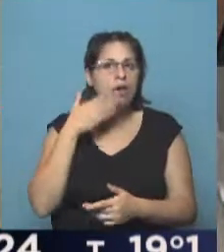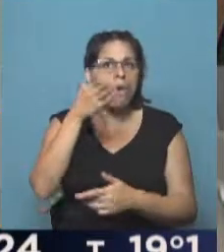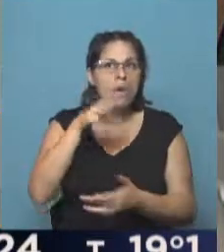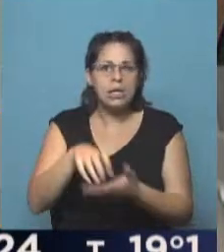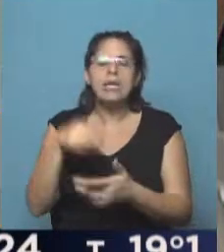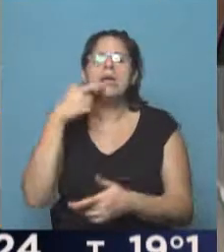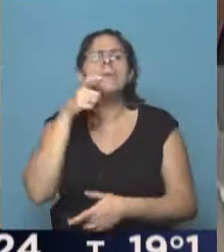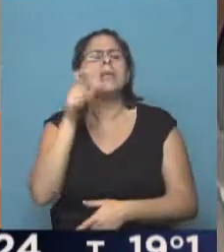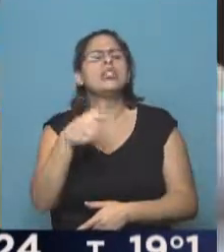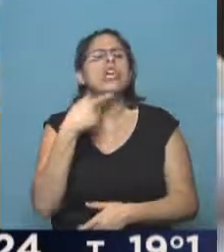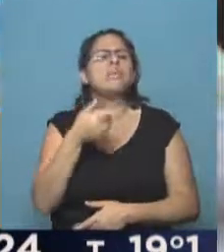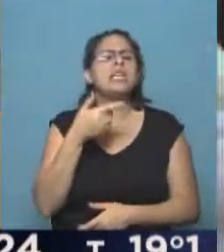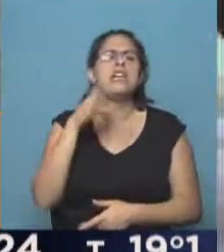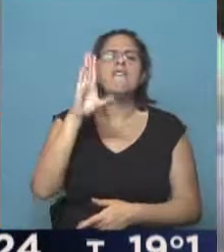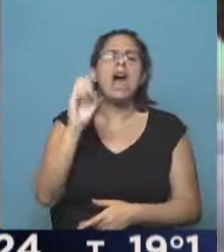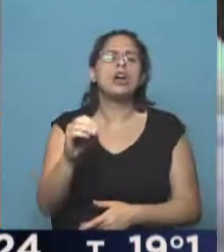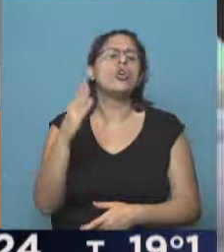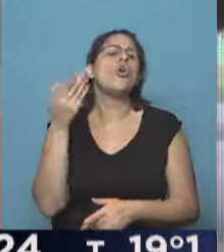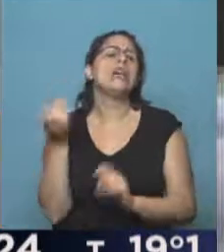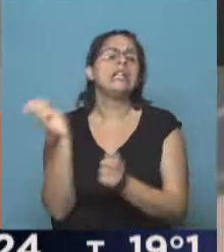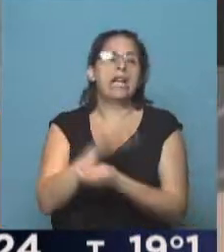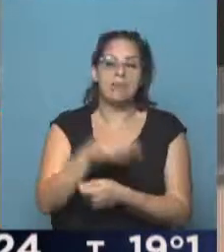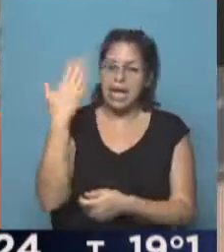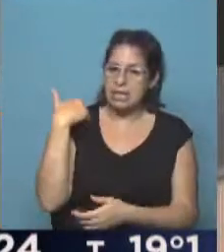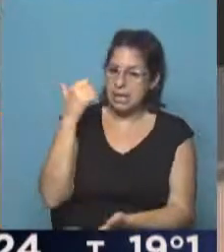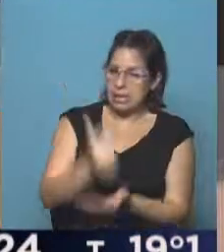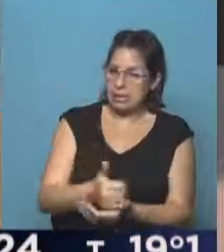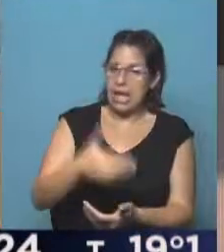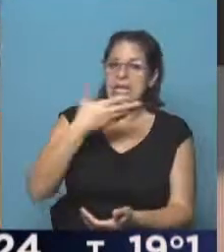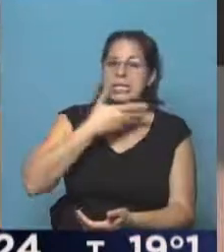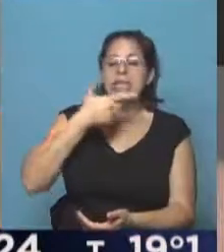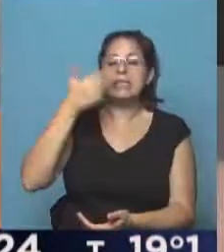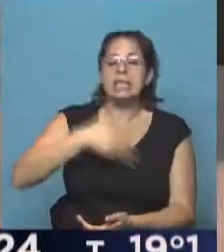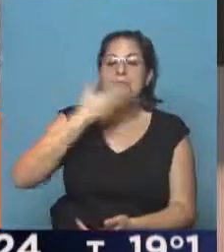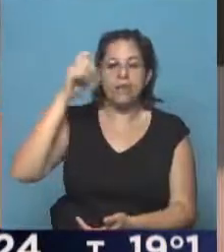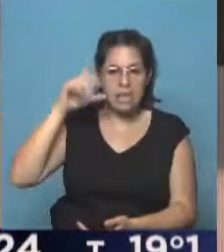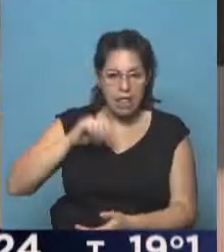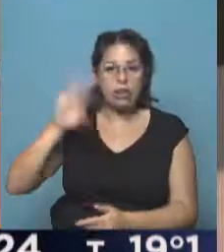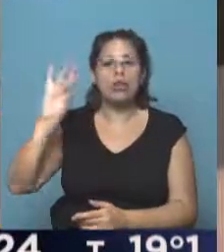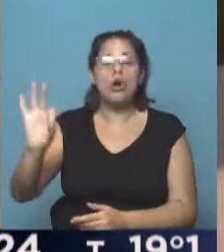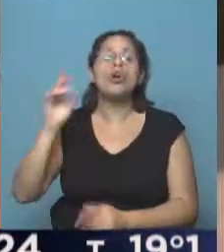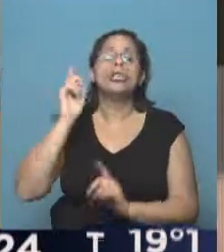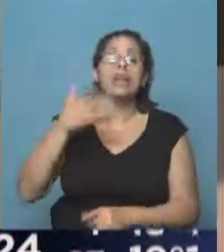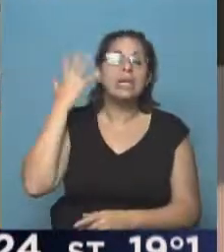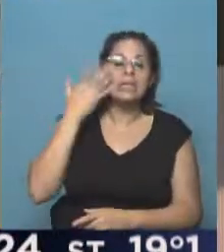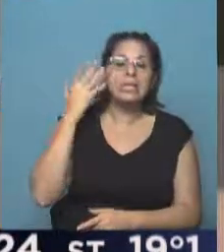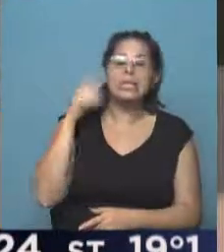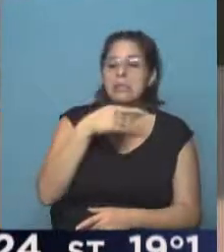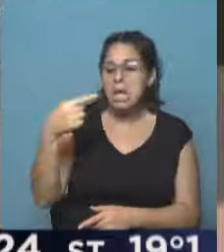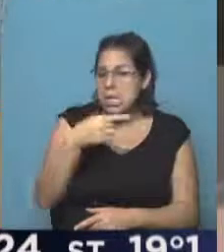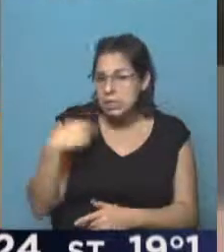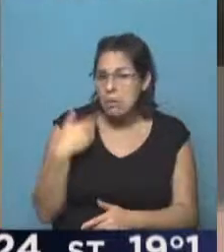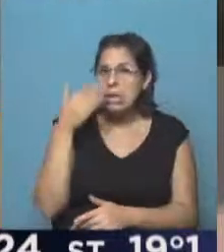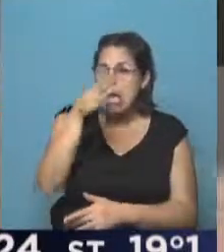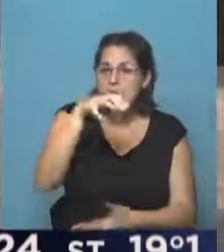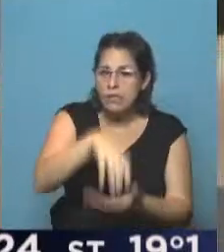banco. ¿Cómo es eso? Así es. Bueno, estuve ayer en San Fernando y en Tigre. Como hacemos todas las semanas, vamos a las oficinas de ANSES. Yo mismo